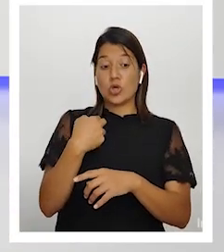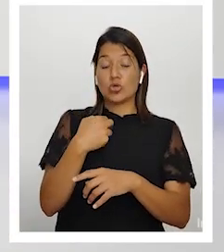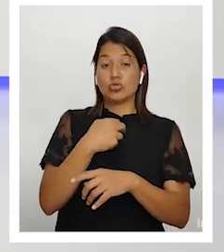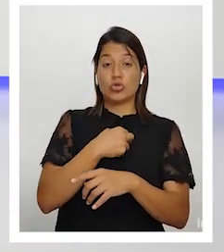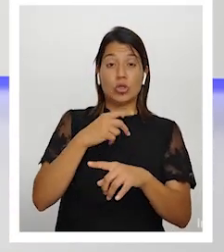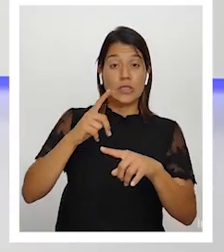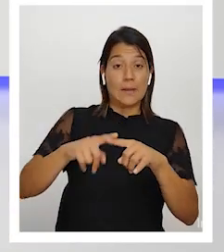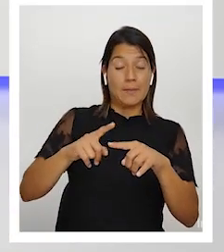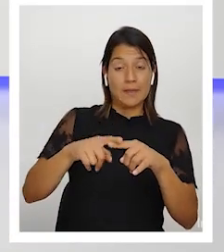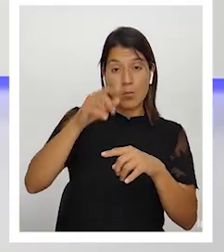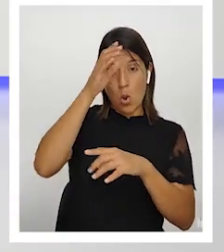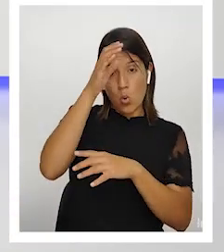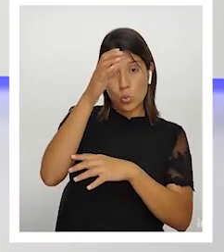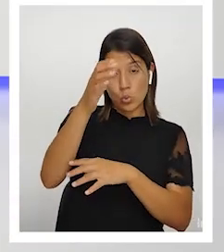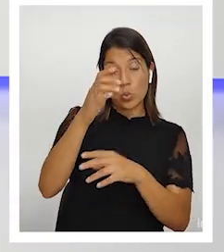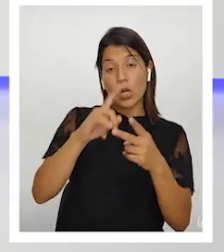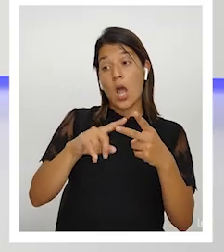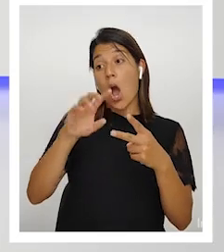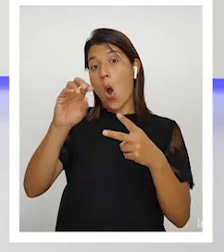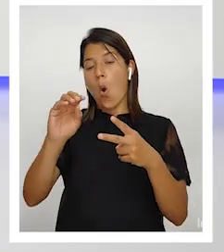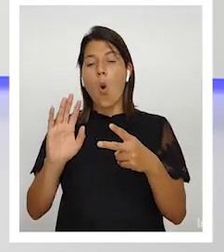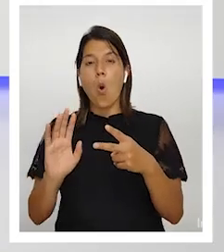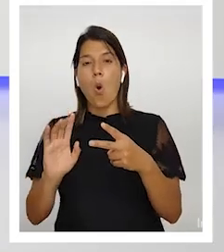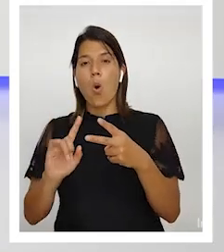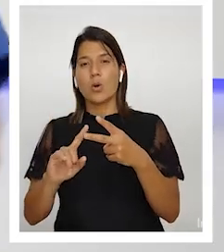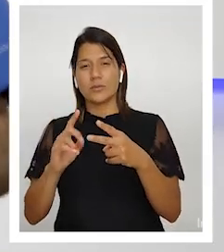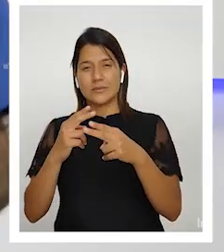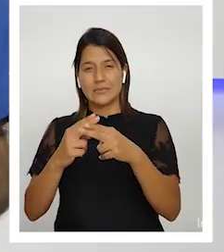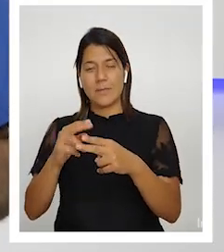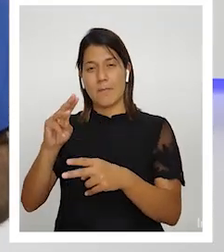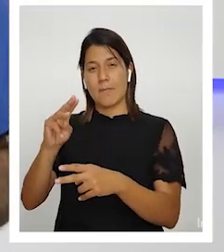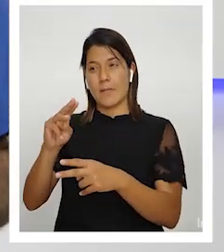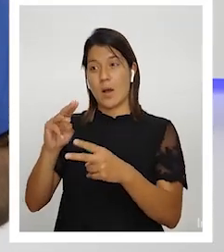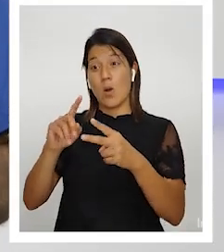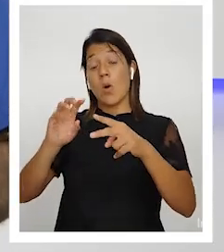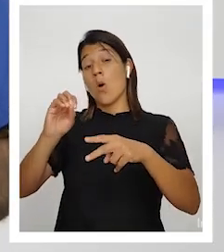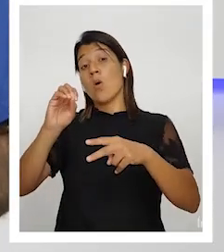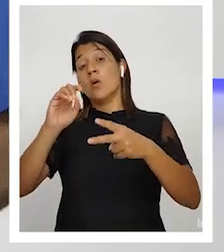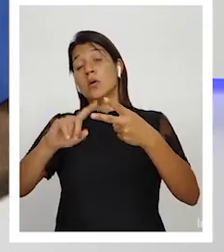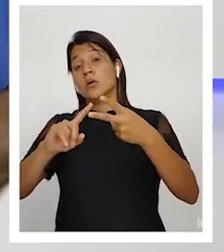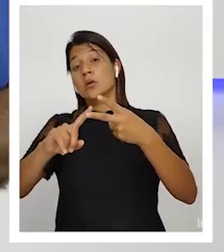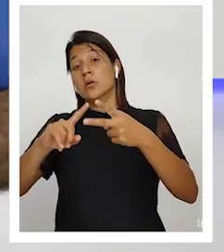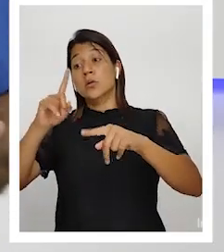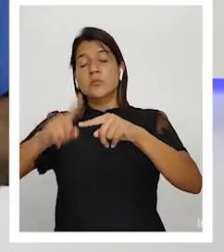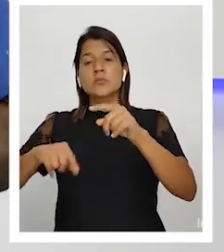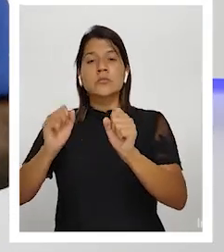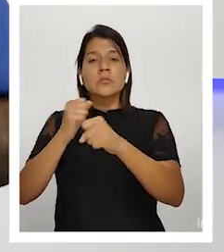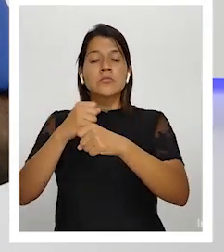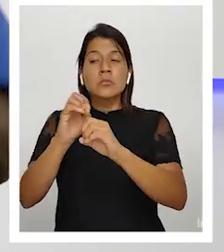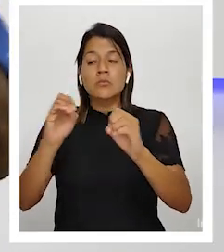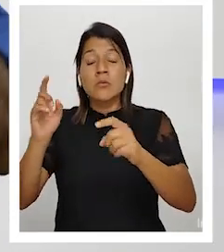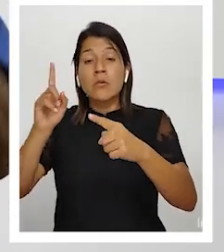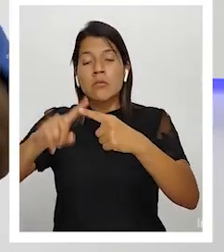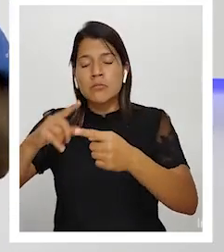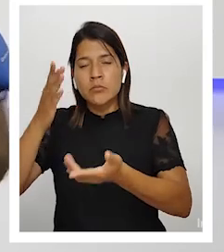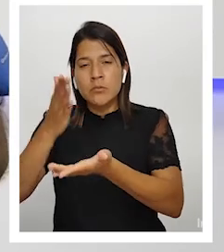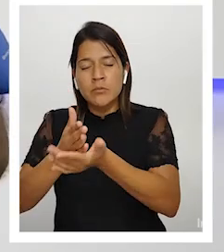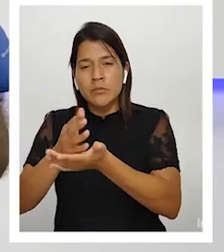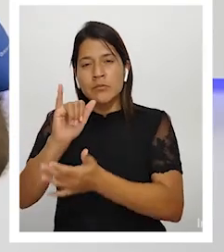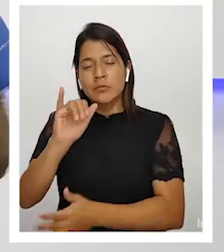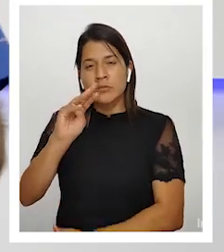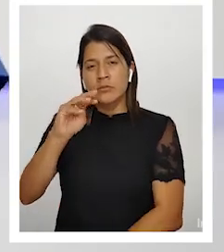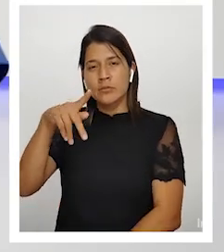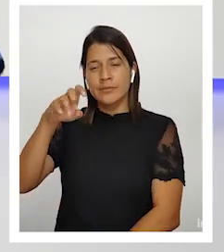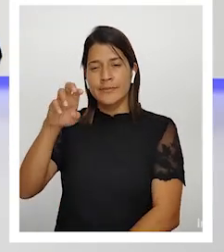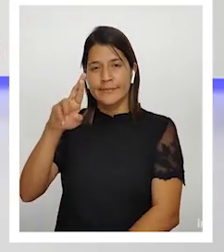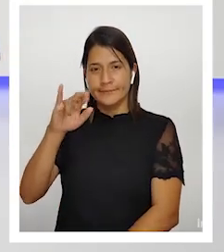no podemos el maximalista la maximalista que no podemos hacer nada mientras no acabemos con el imperialismo esas son visiones muy parciales